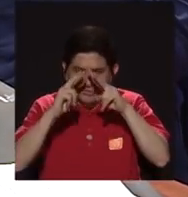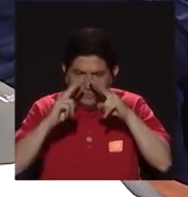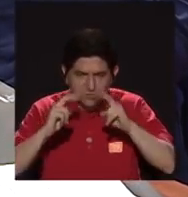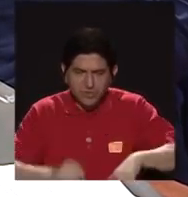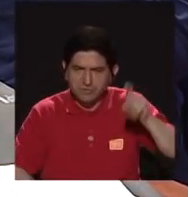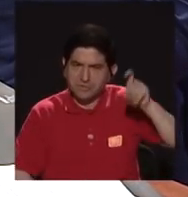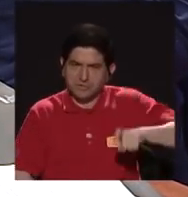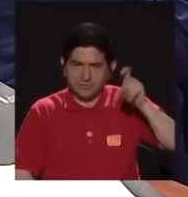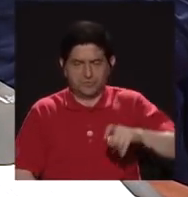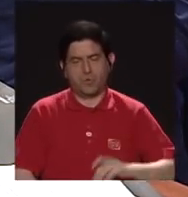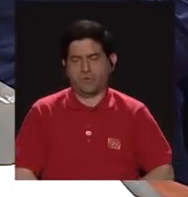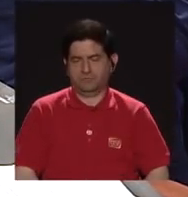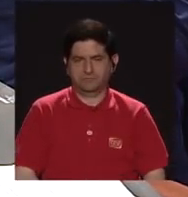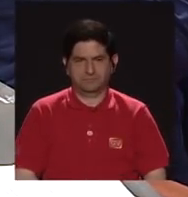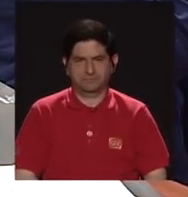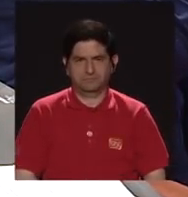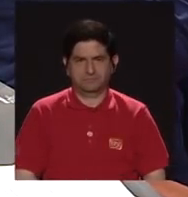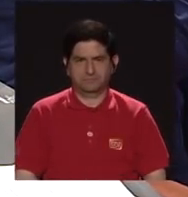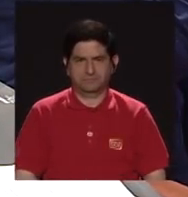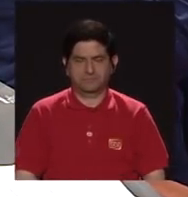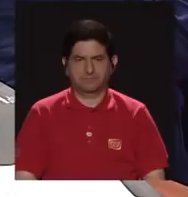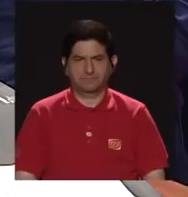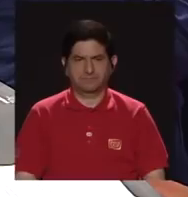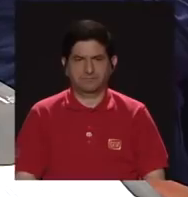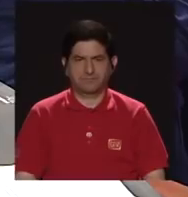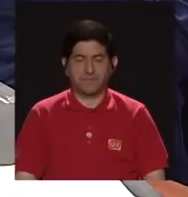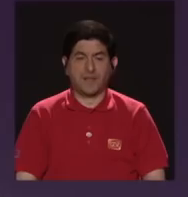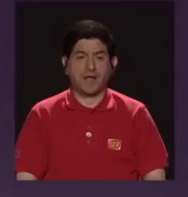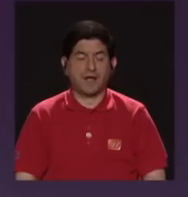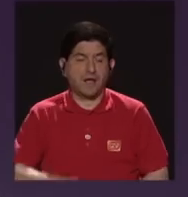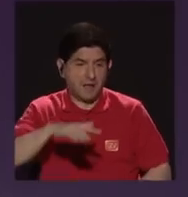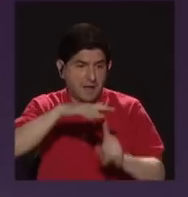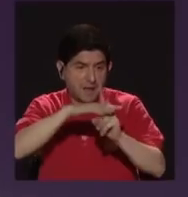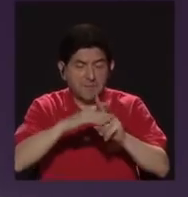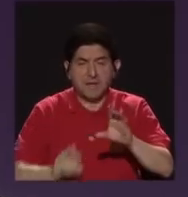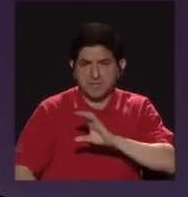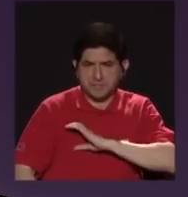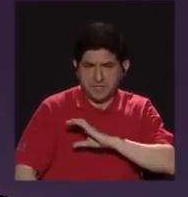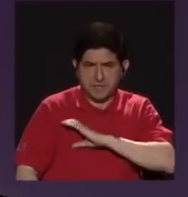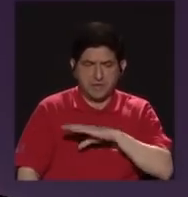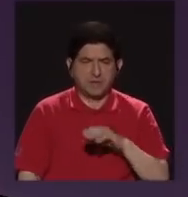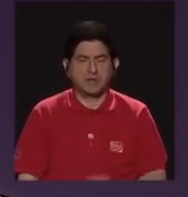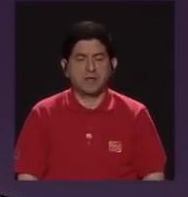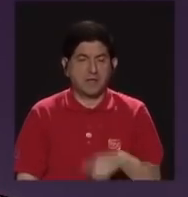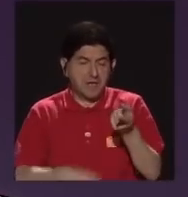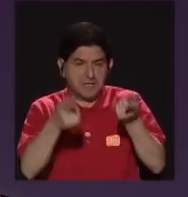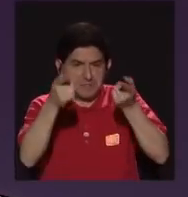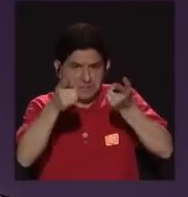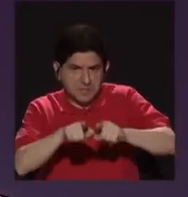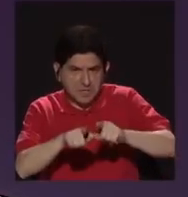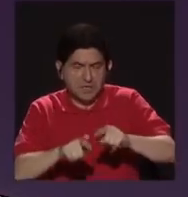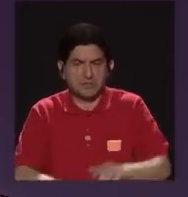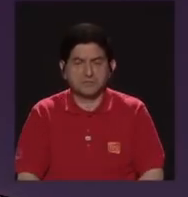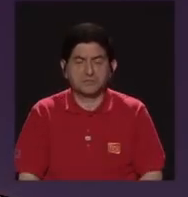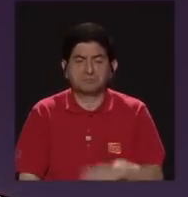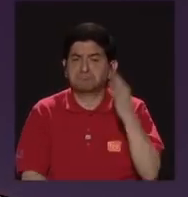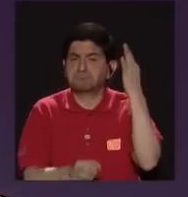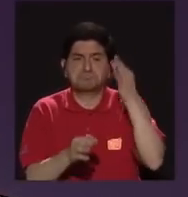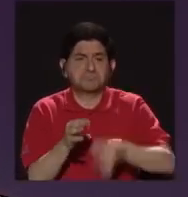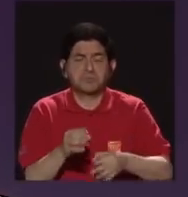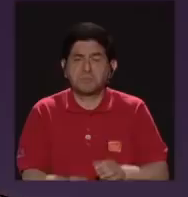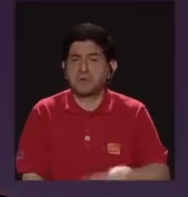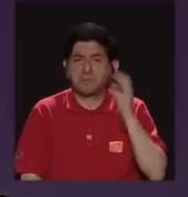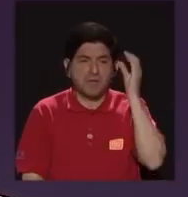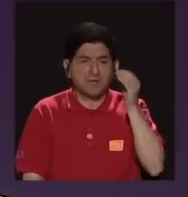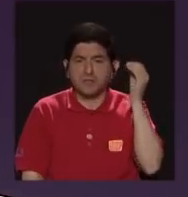que se requiere, ¿verdad? La presencia policial y la nota policial o simplemente la